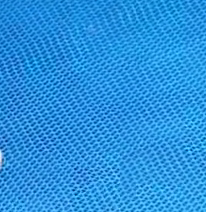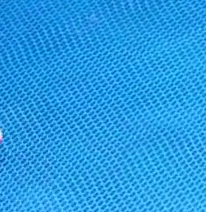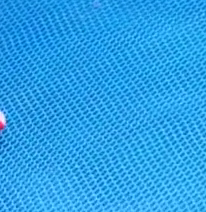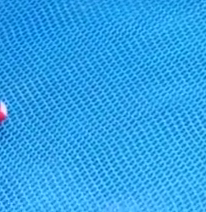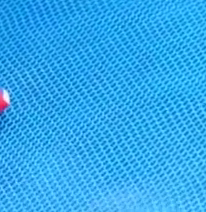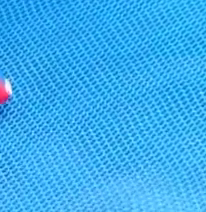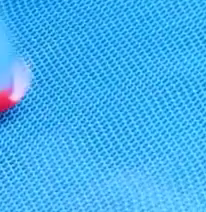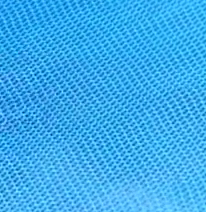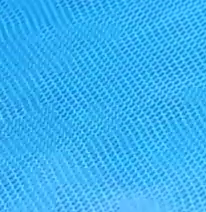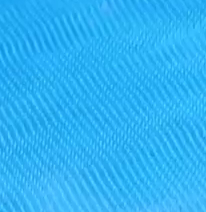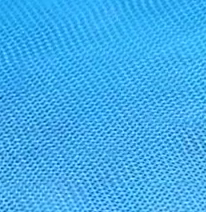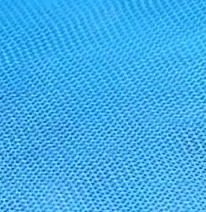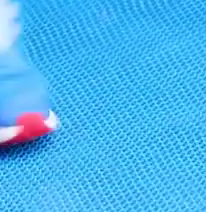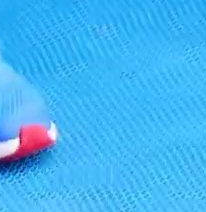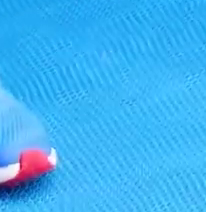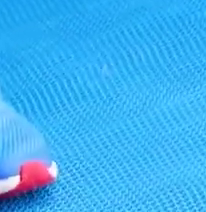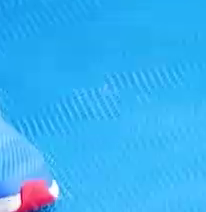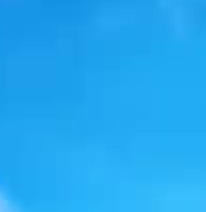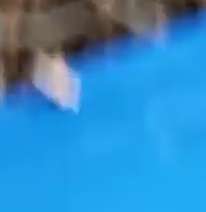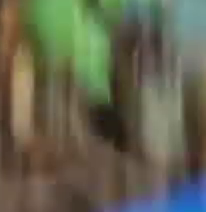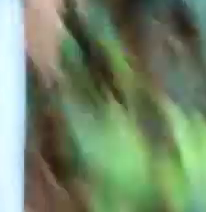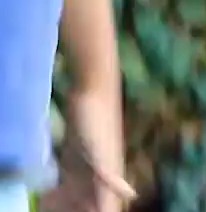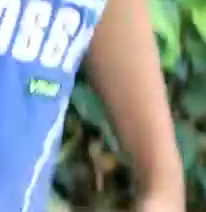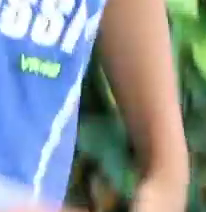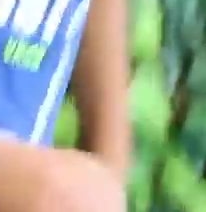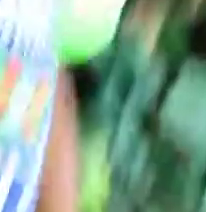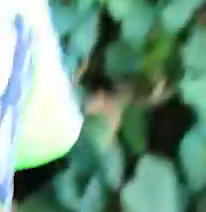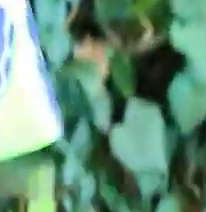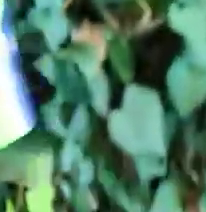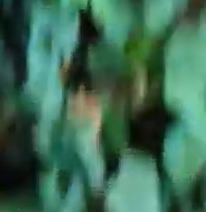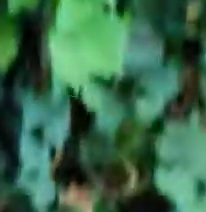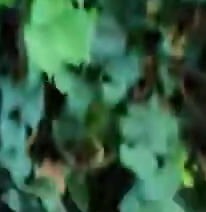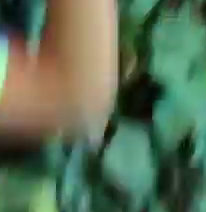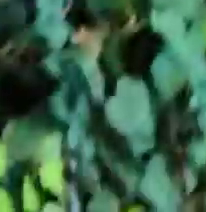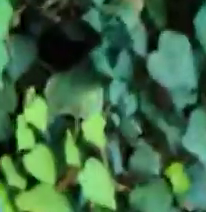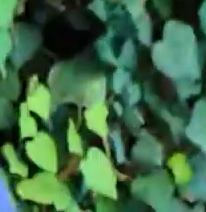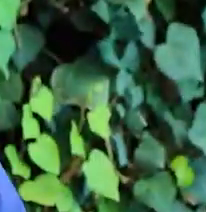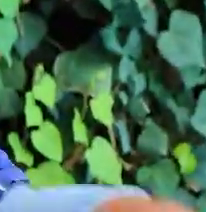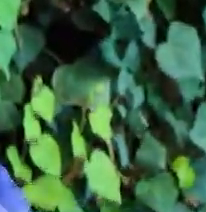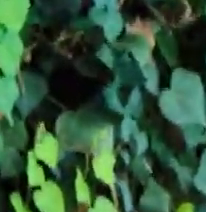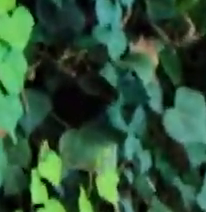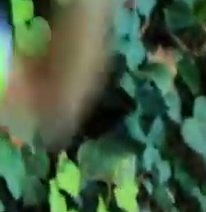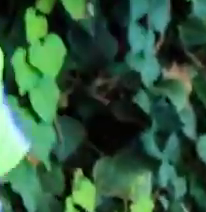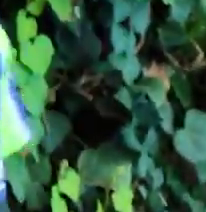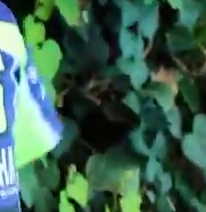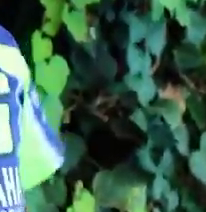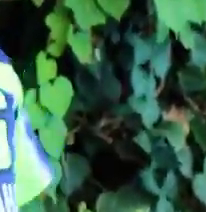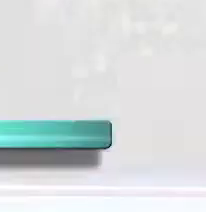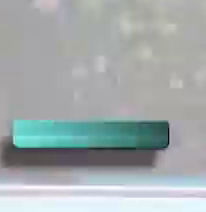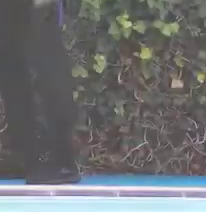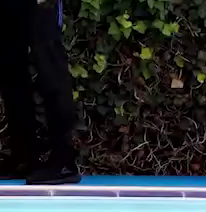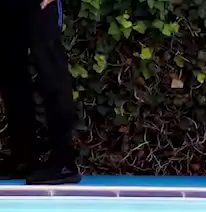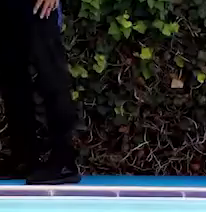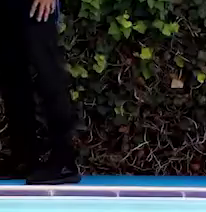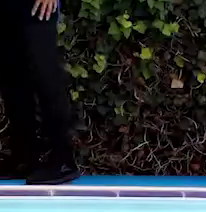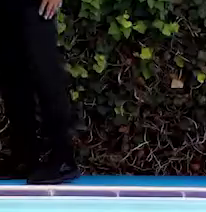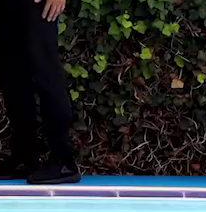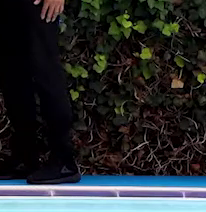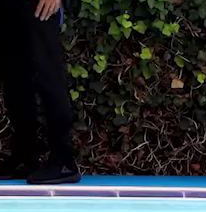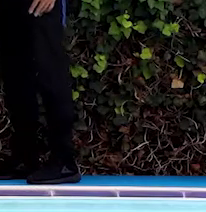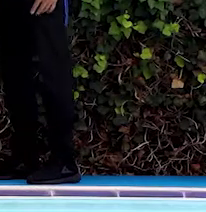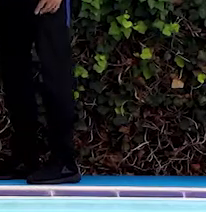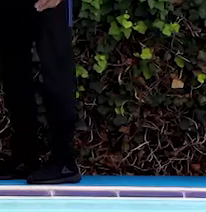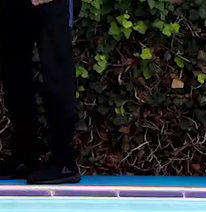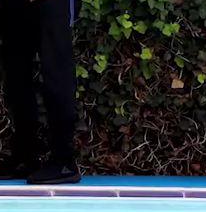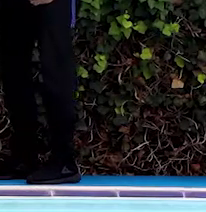Acuérdense que es la rodilla que se levanta, la mano del mismo lado se estira. Ahora vamos a hacer una